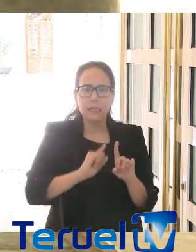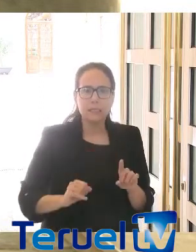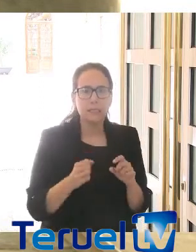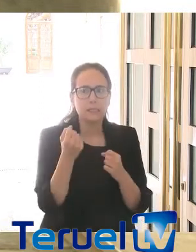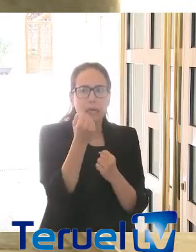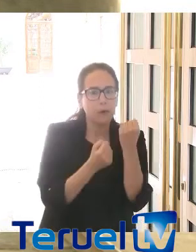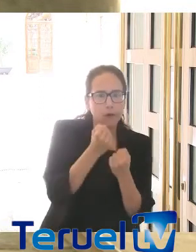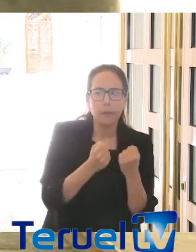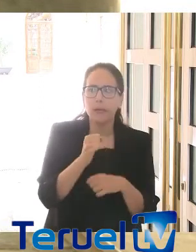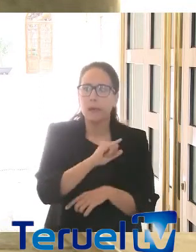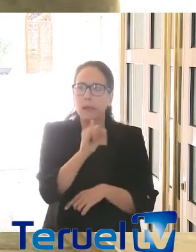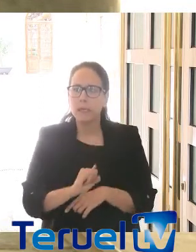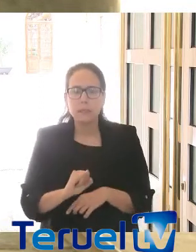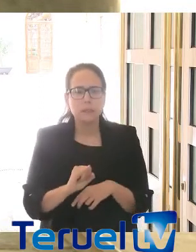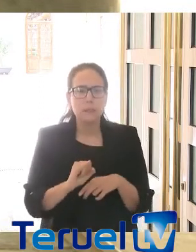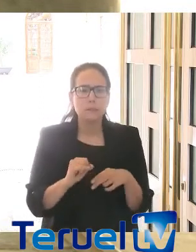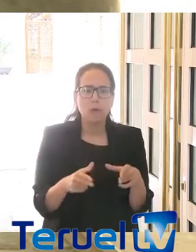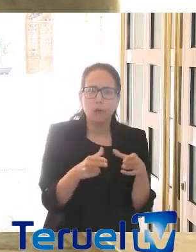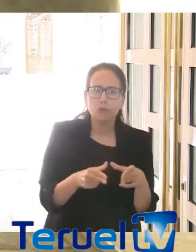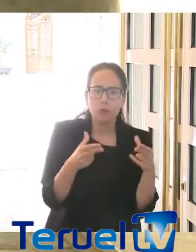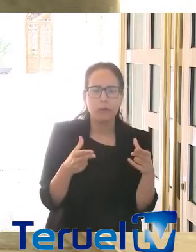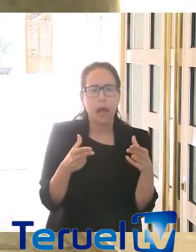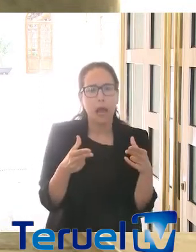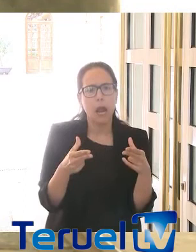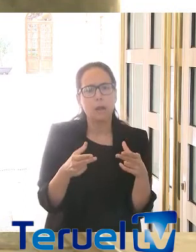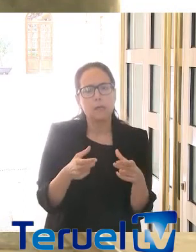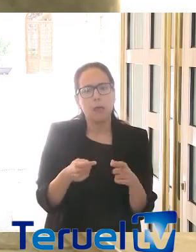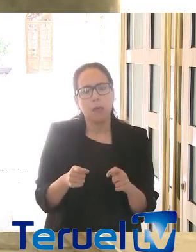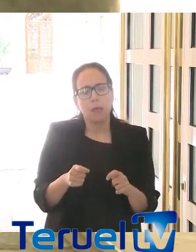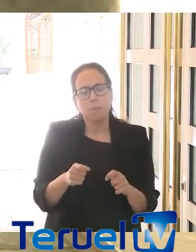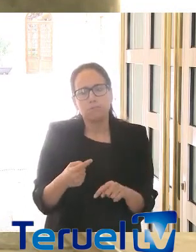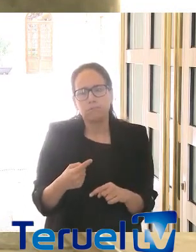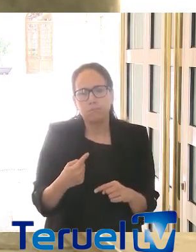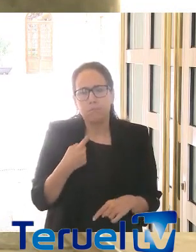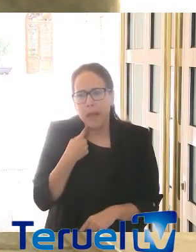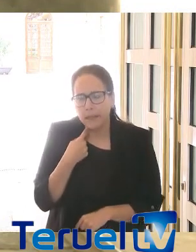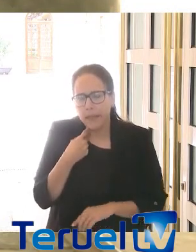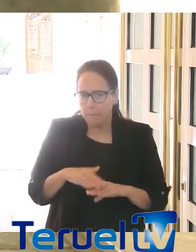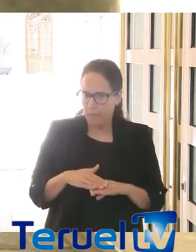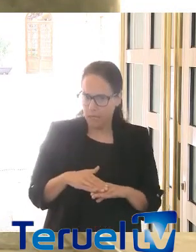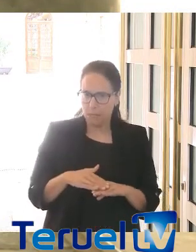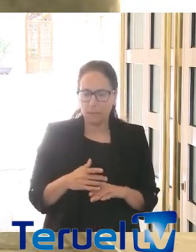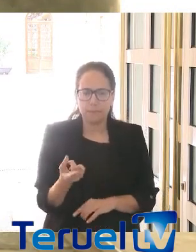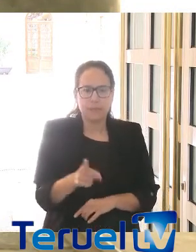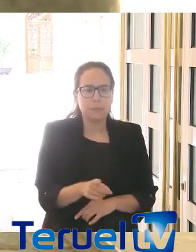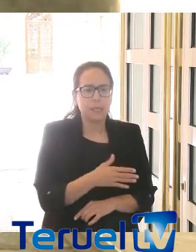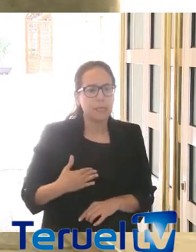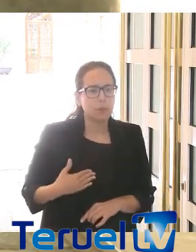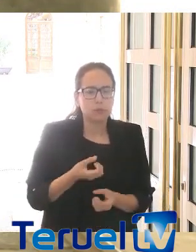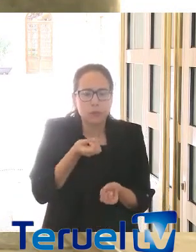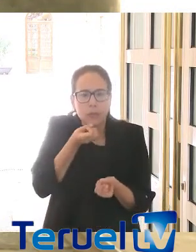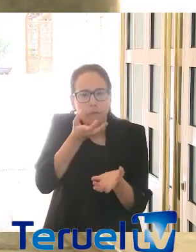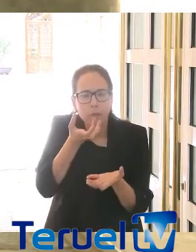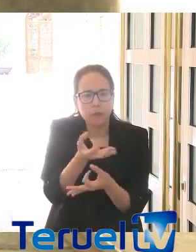esta crisis social salga lo menos cara posible. Es decir, queremos también que haya una información